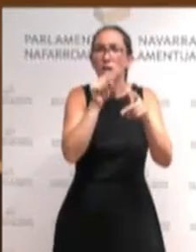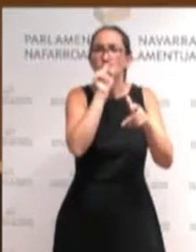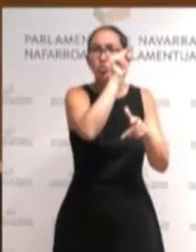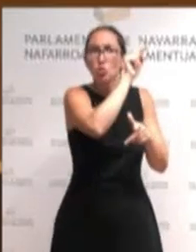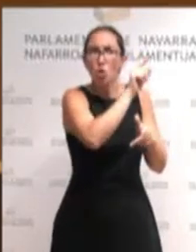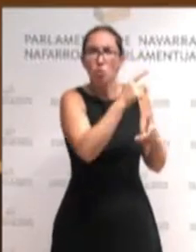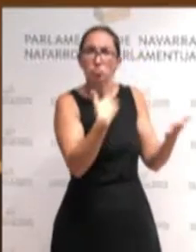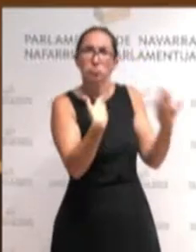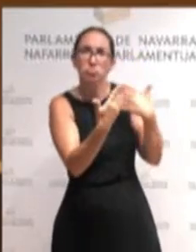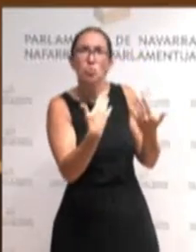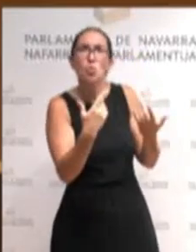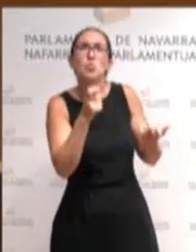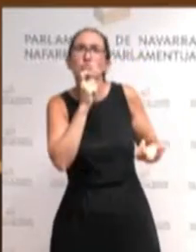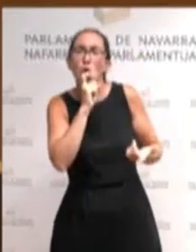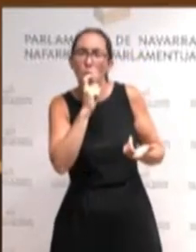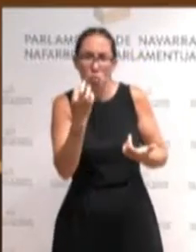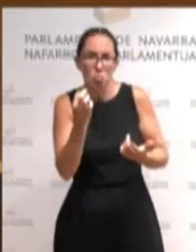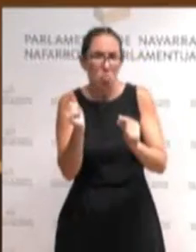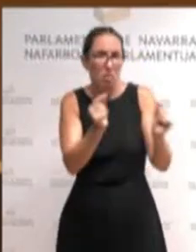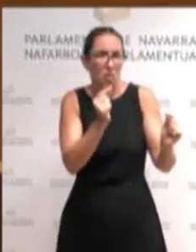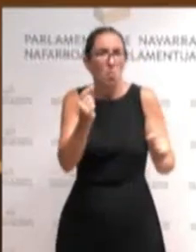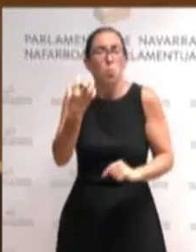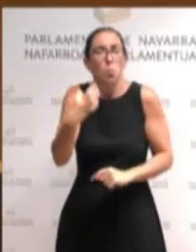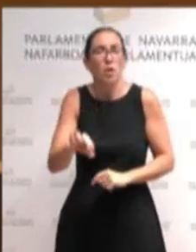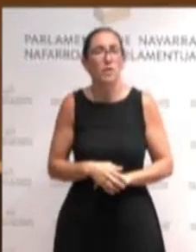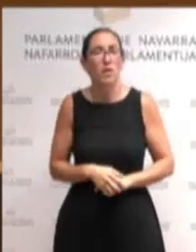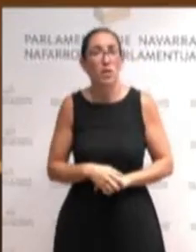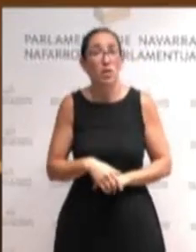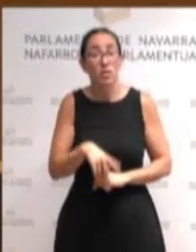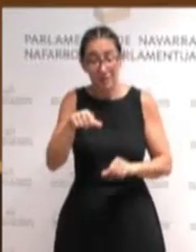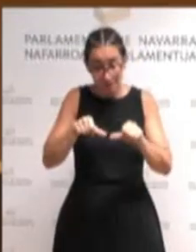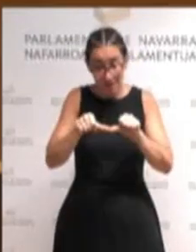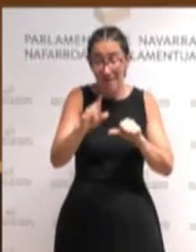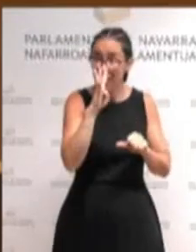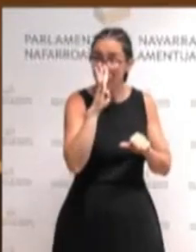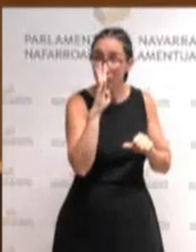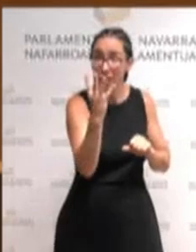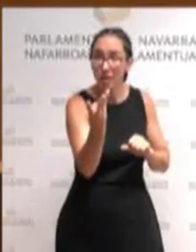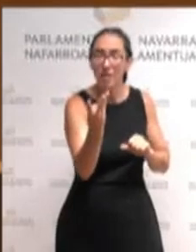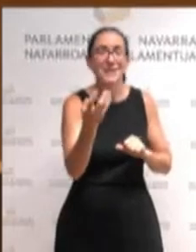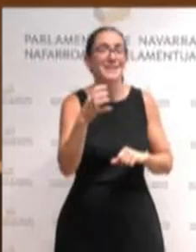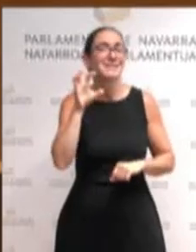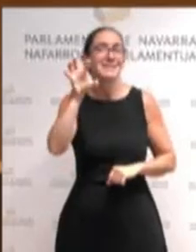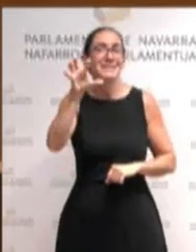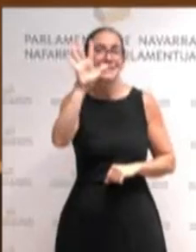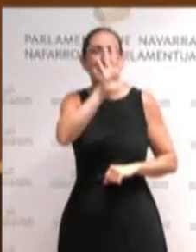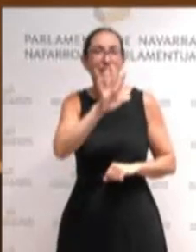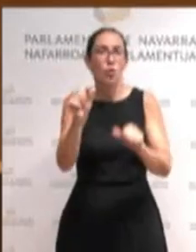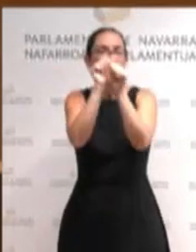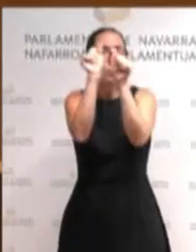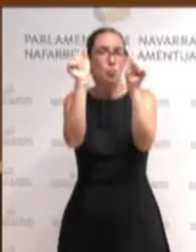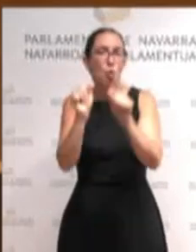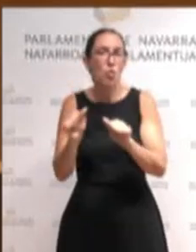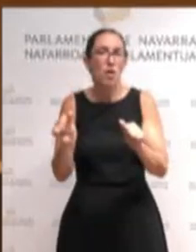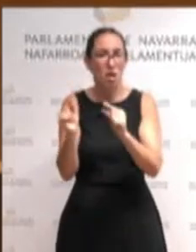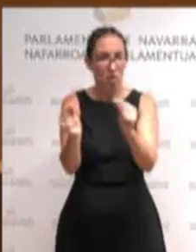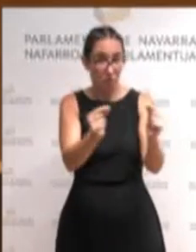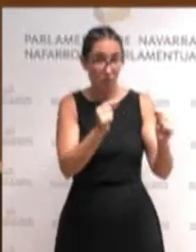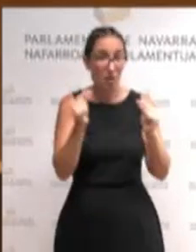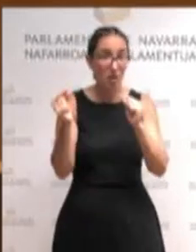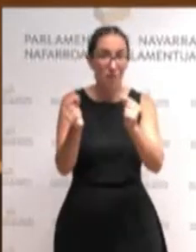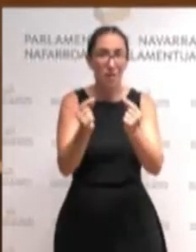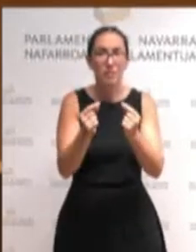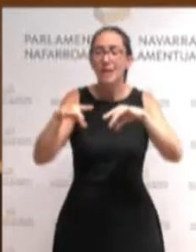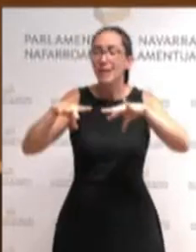Y más pronto que tarde en esta legislatura se va abrir el debate sobre el modelo del Estado, el debate sobre el encaje territorial y el